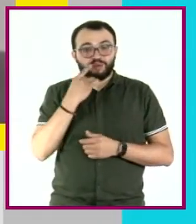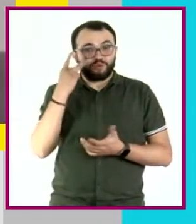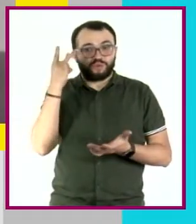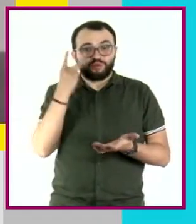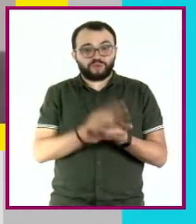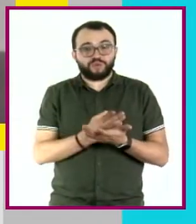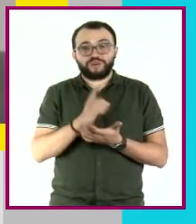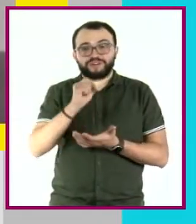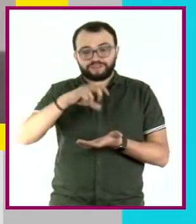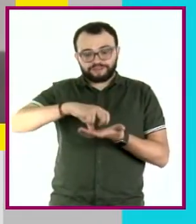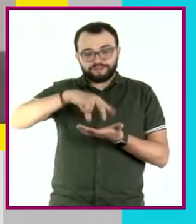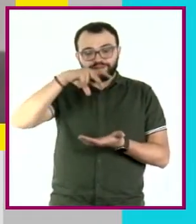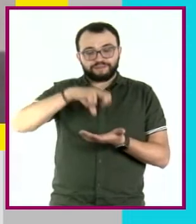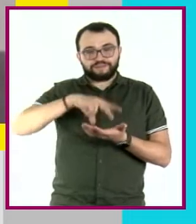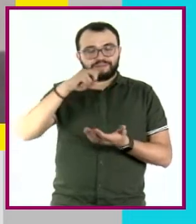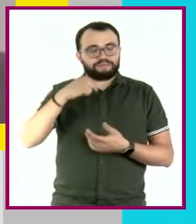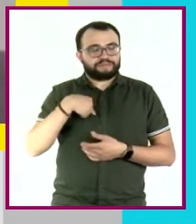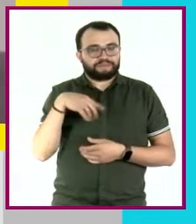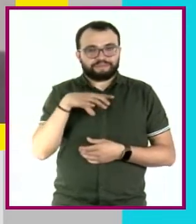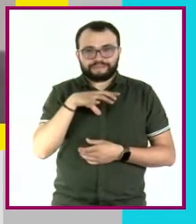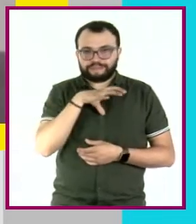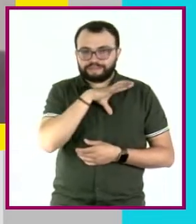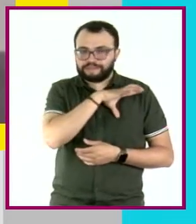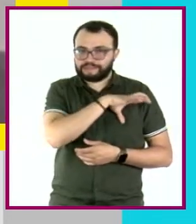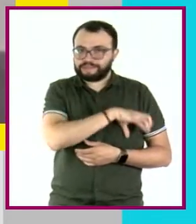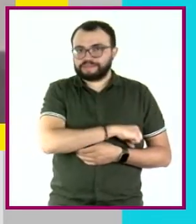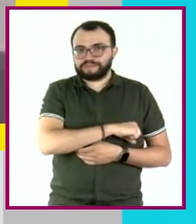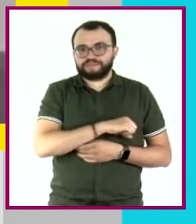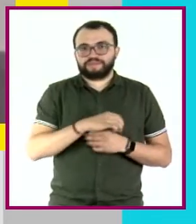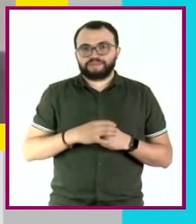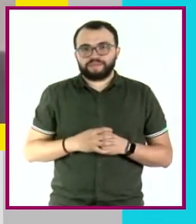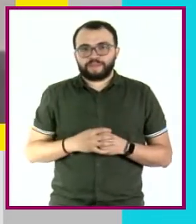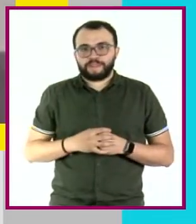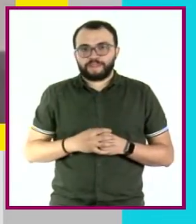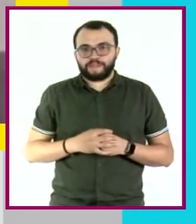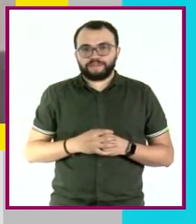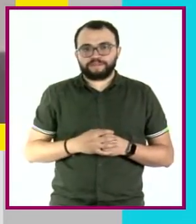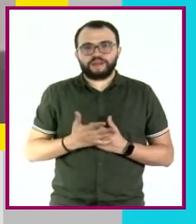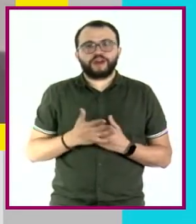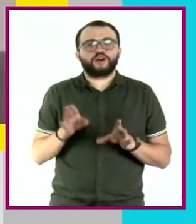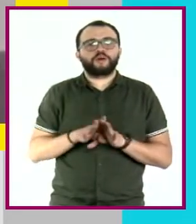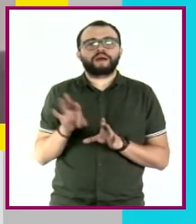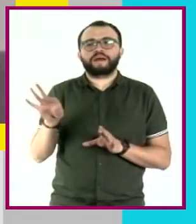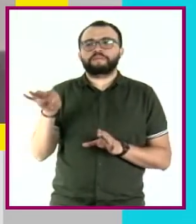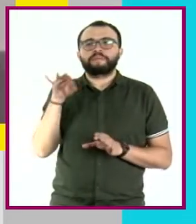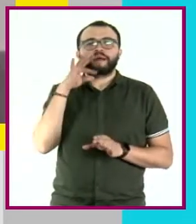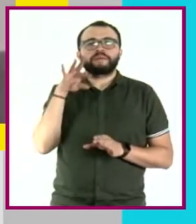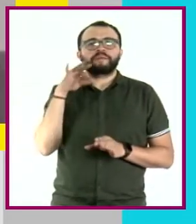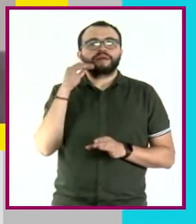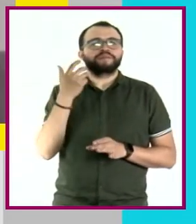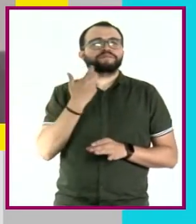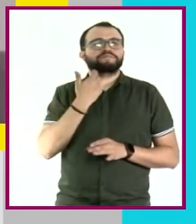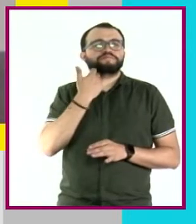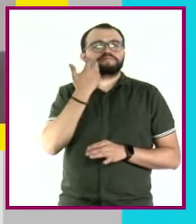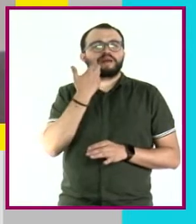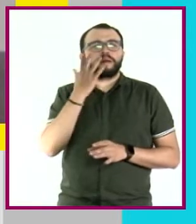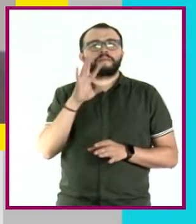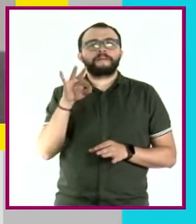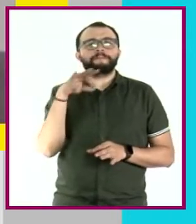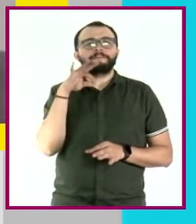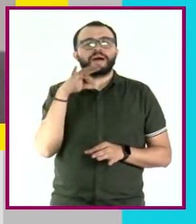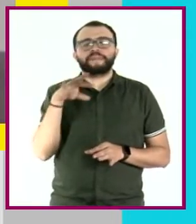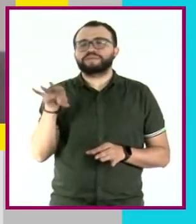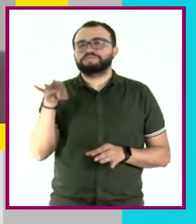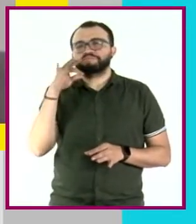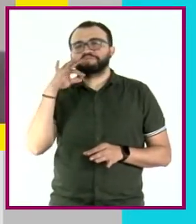de los chapulines, la verdad es que a mí me fascina. Justo como botanas suelen ser una botana muy saludable,